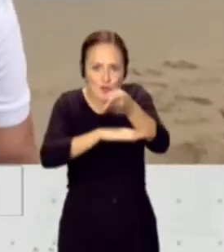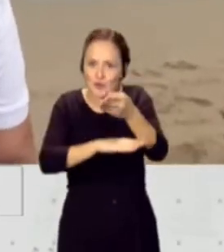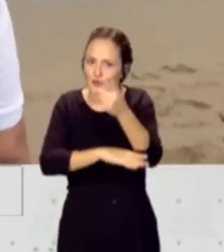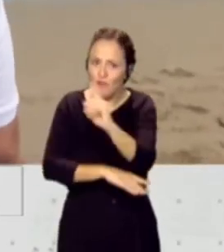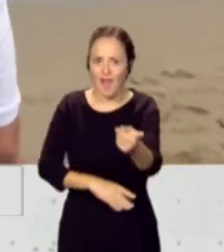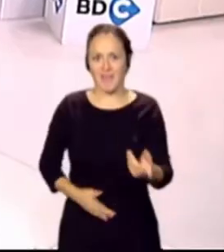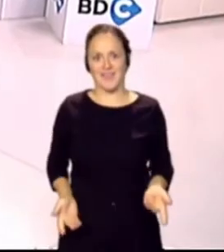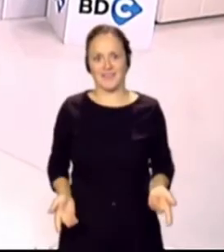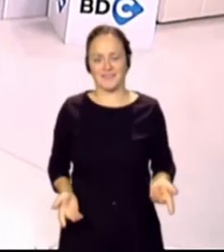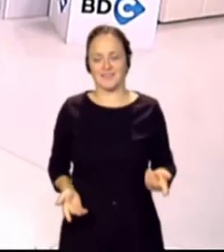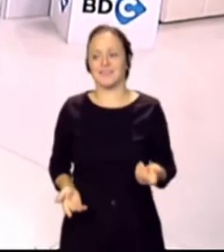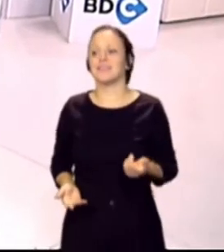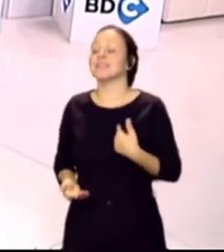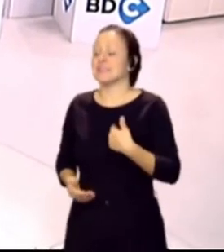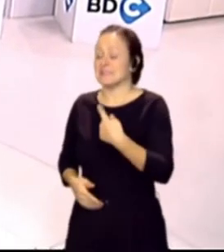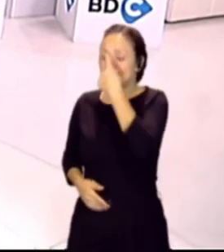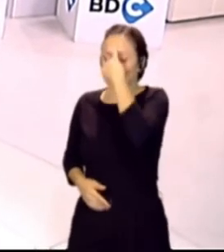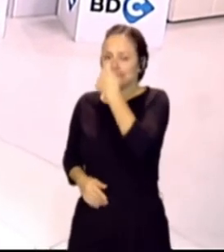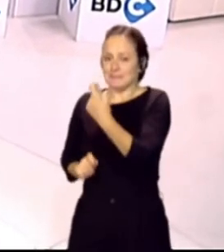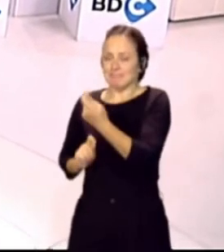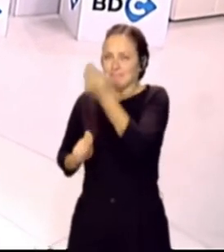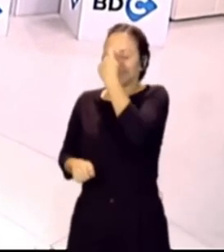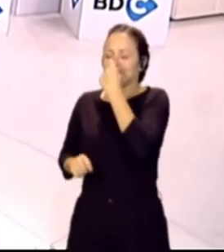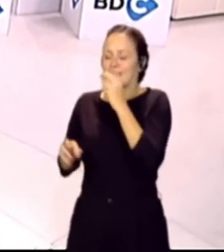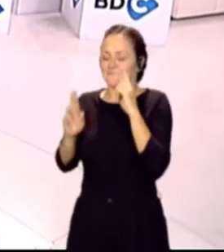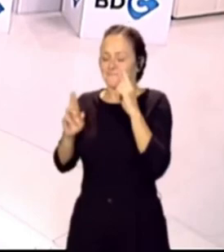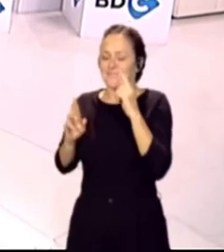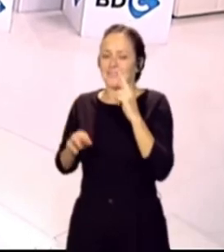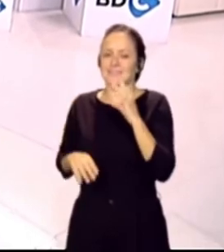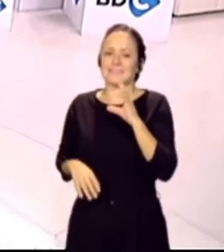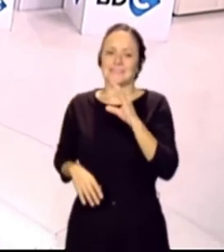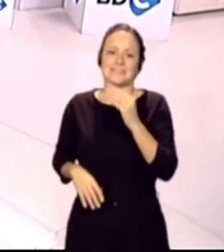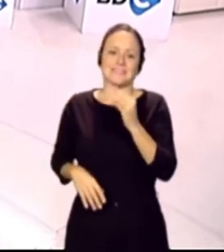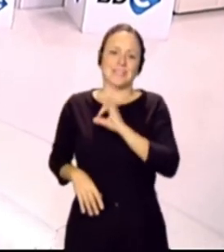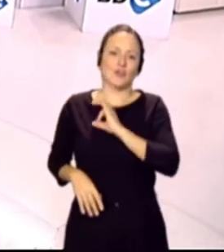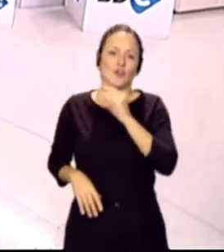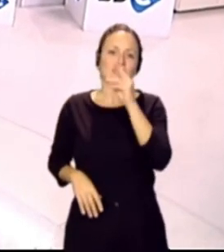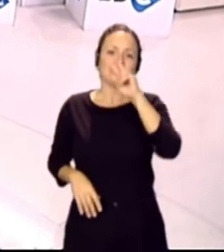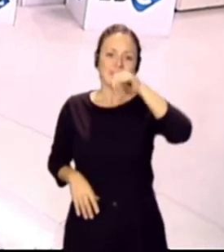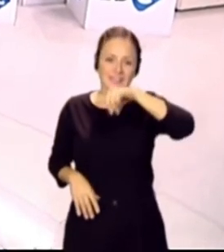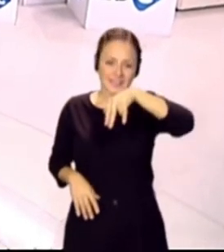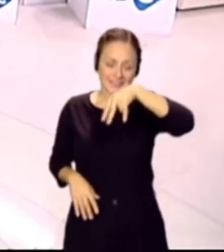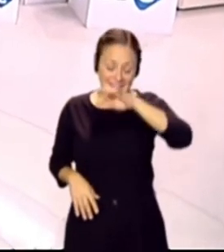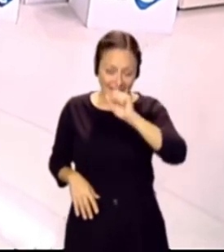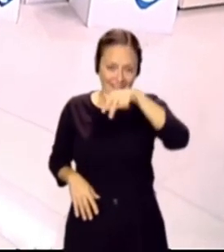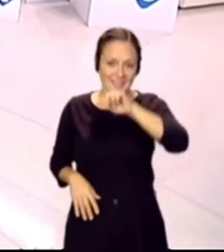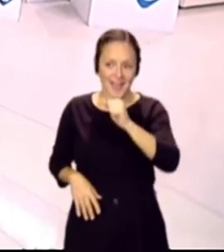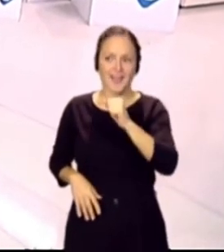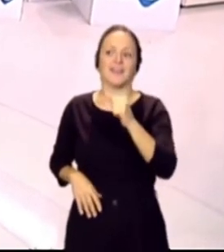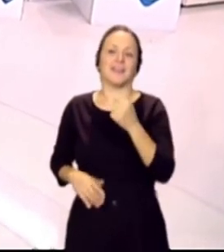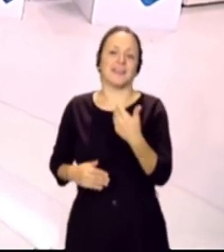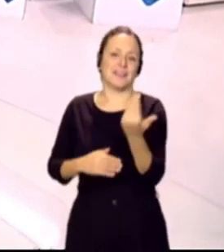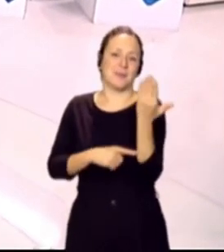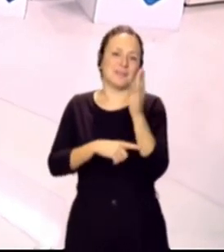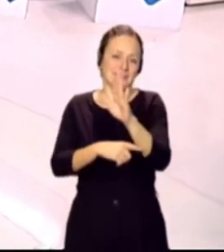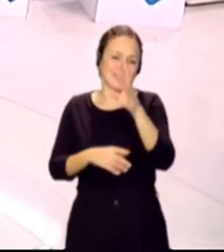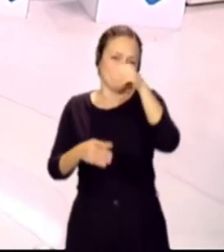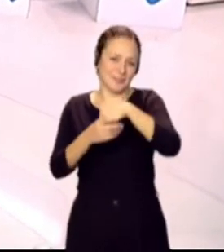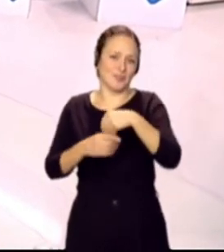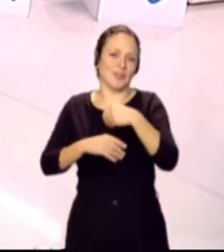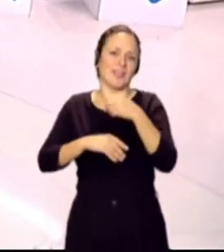grabado ese mensaje Sebastián Quintana plataforma Canarias 1500 kilómetros de costa gracias por habernos acompañado muy buenos días